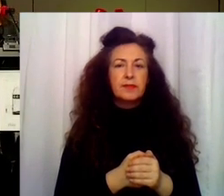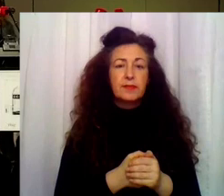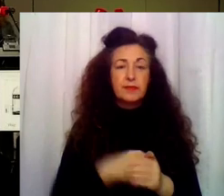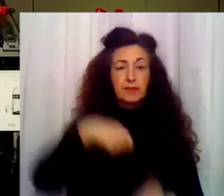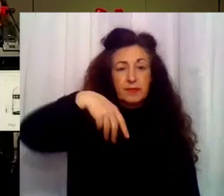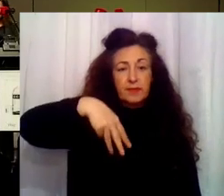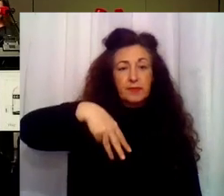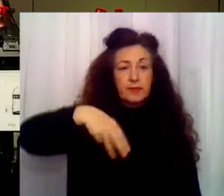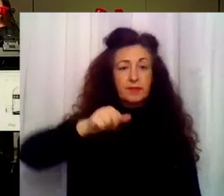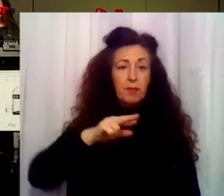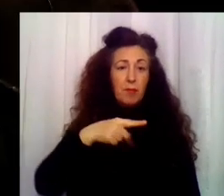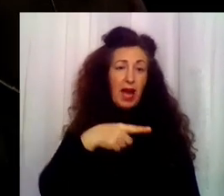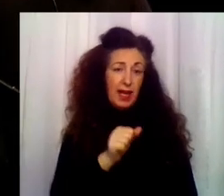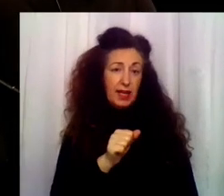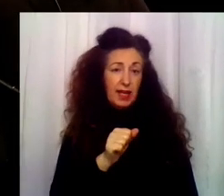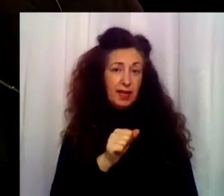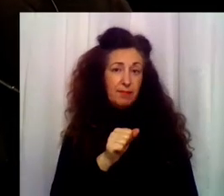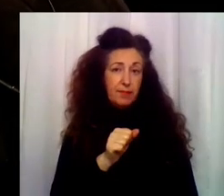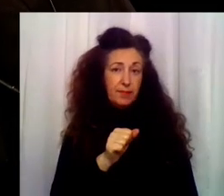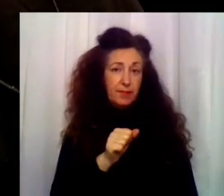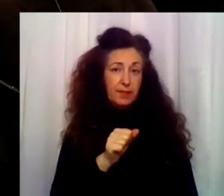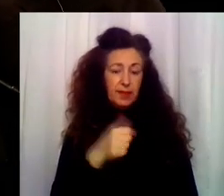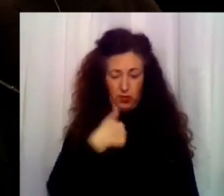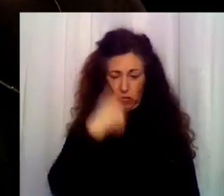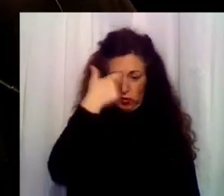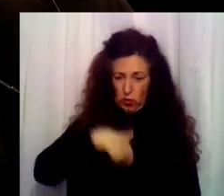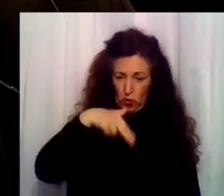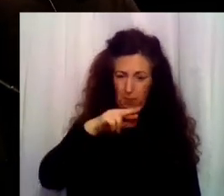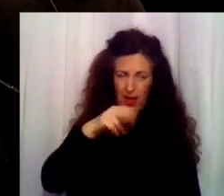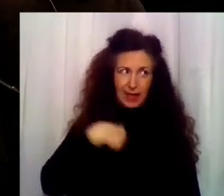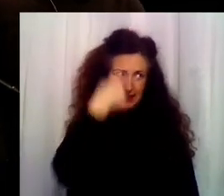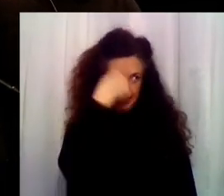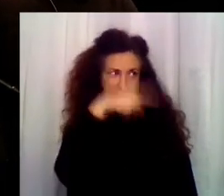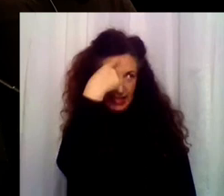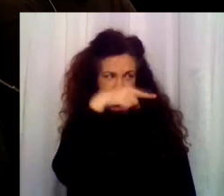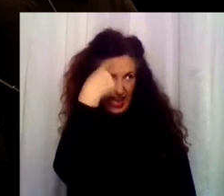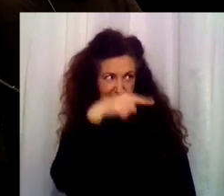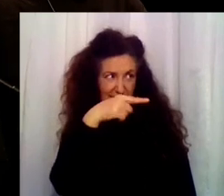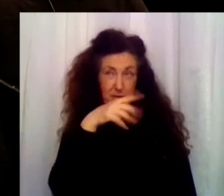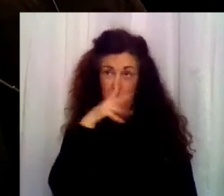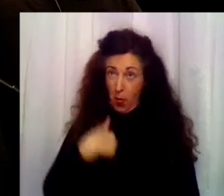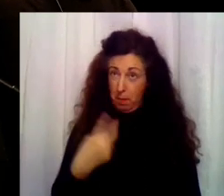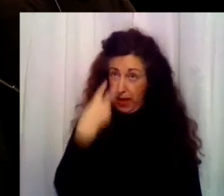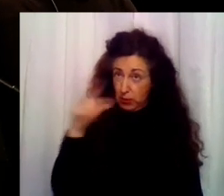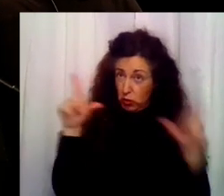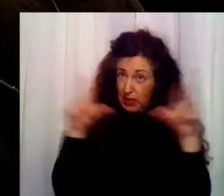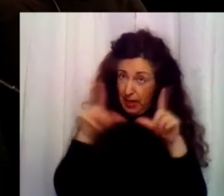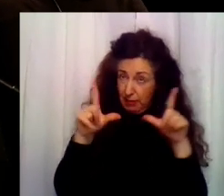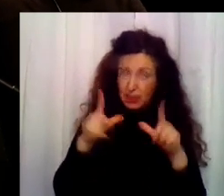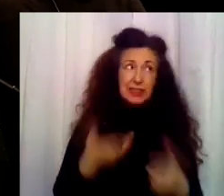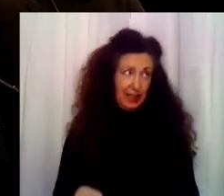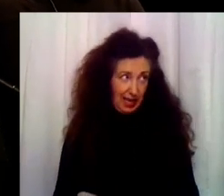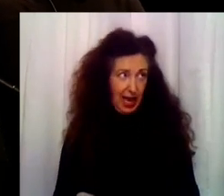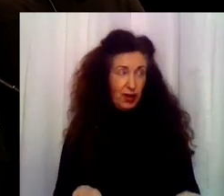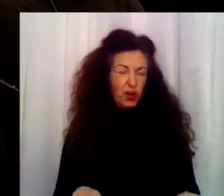Marga. Que soy Marga. Ya, ya lo sabía. ¿Me viste la tele? Sí. ¿Cuántos años tiene tu niño?